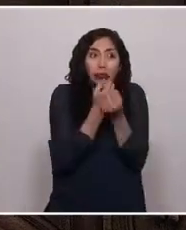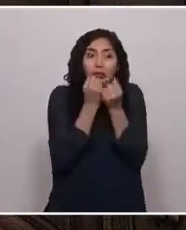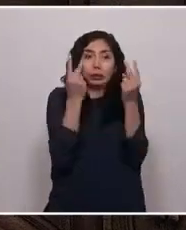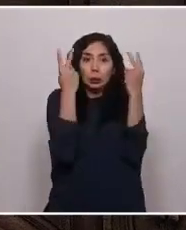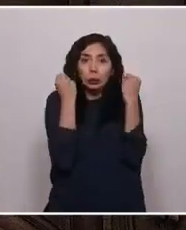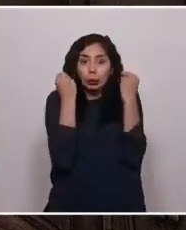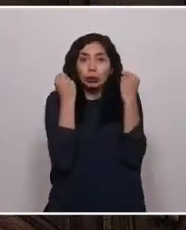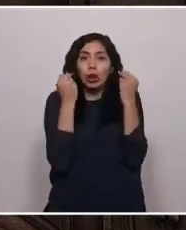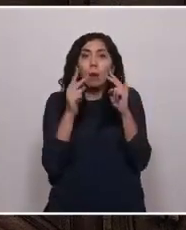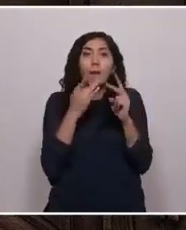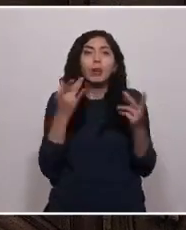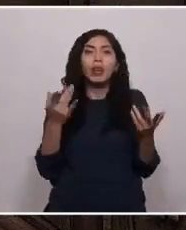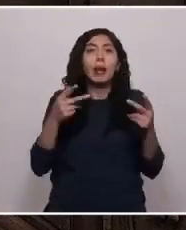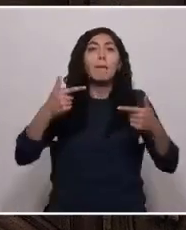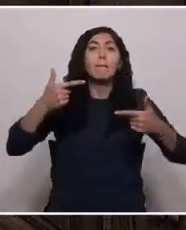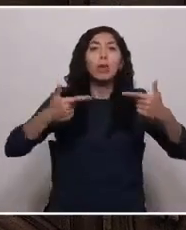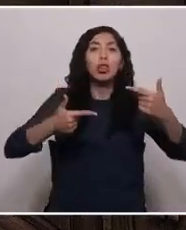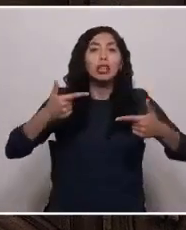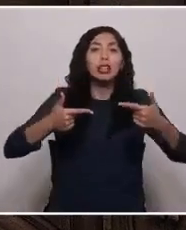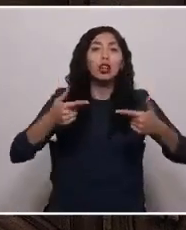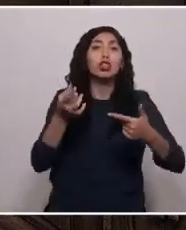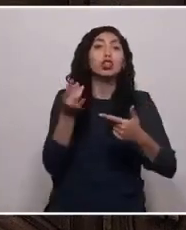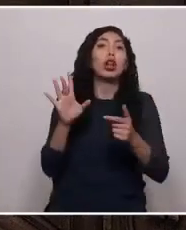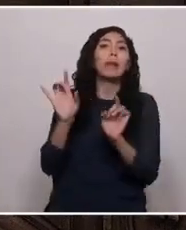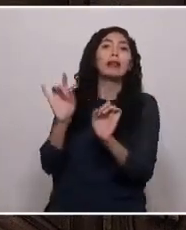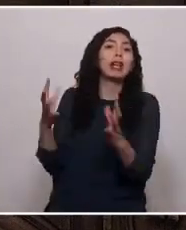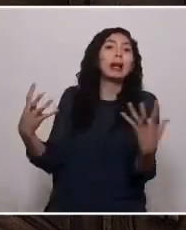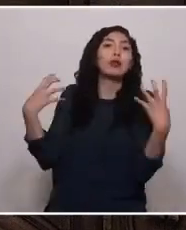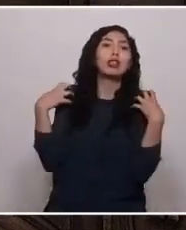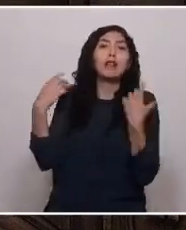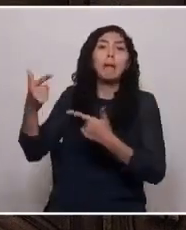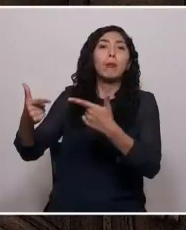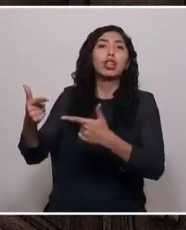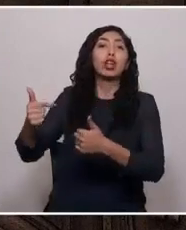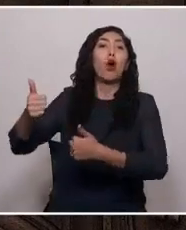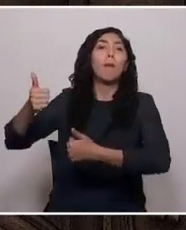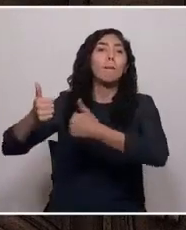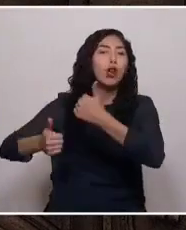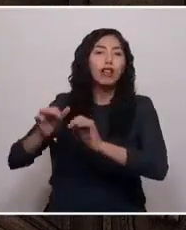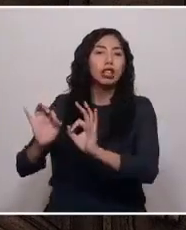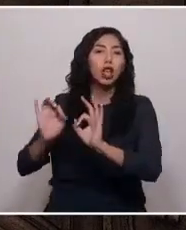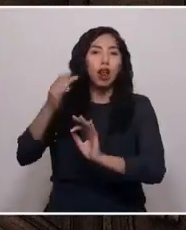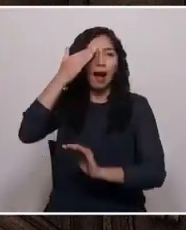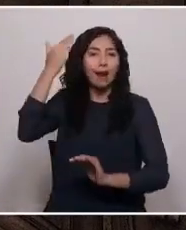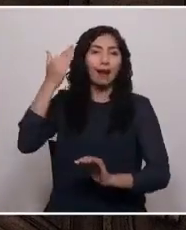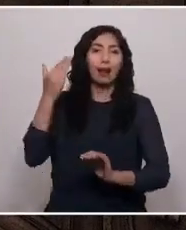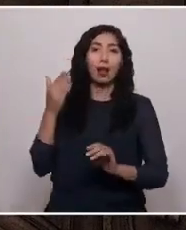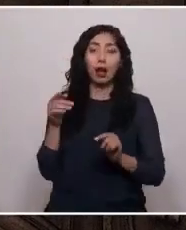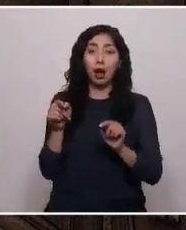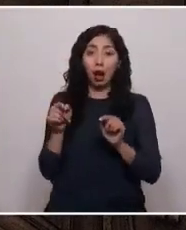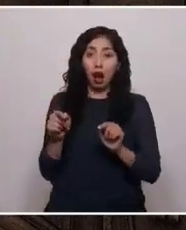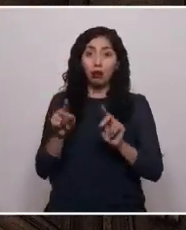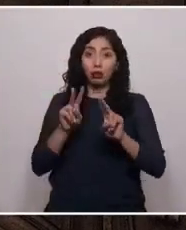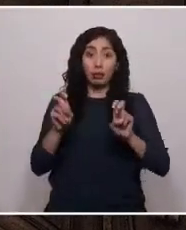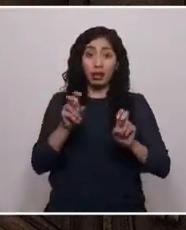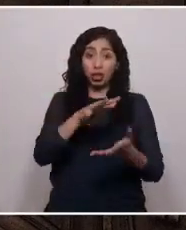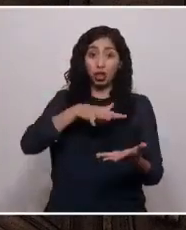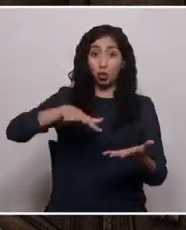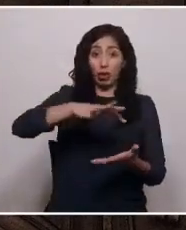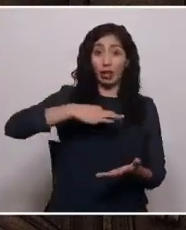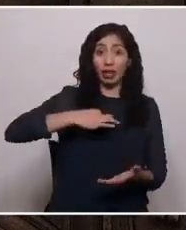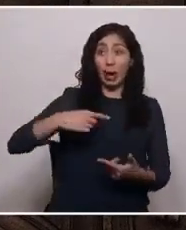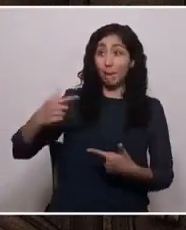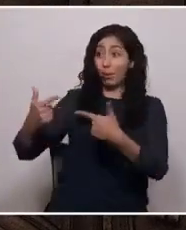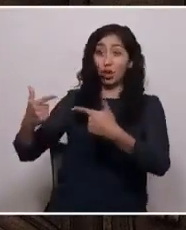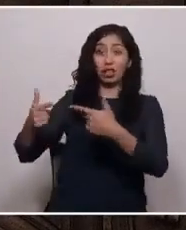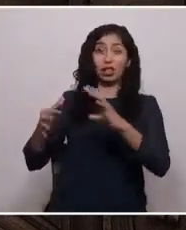un asunto exclusivo para los políticos profesionales. Como era de esperarse, este divorcio entre la ciudadanía y la política, necesariamente